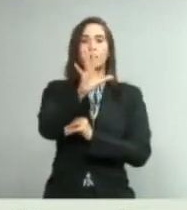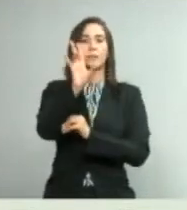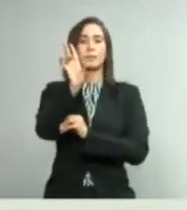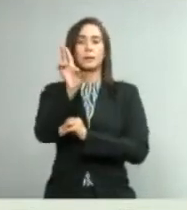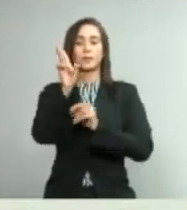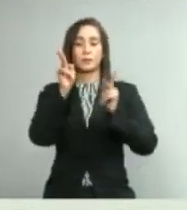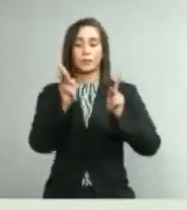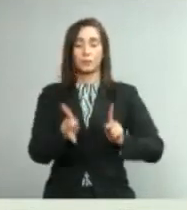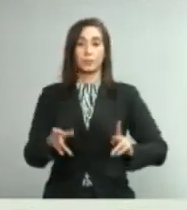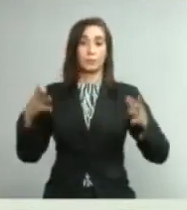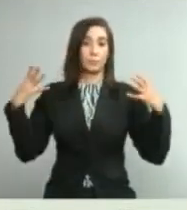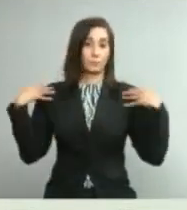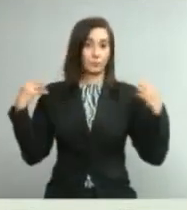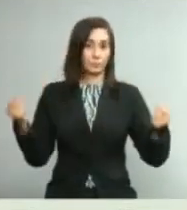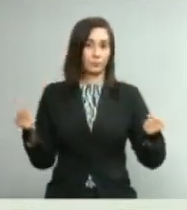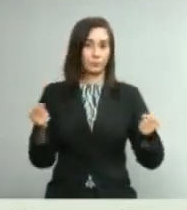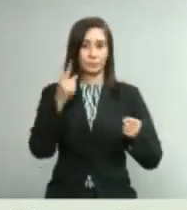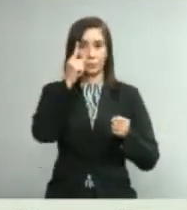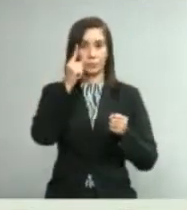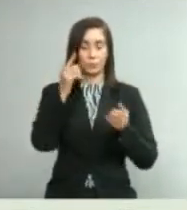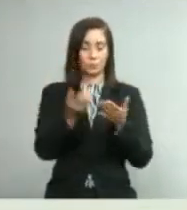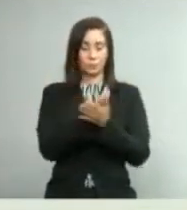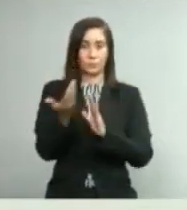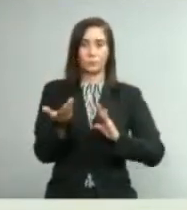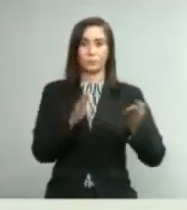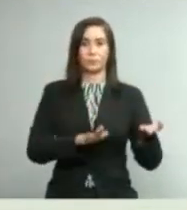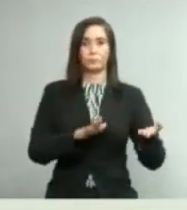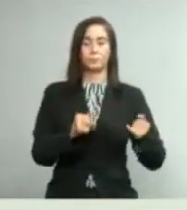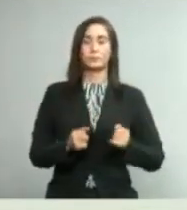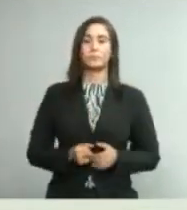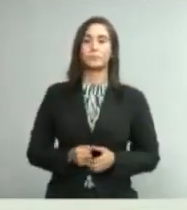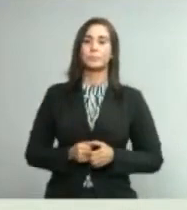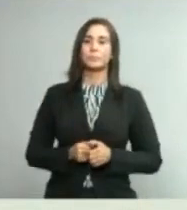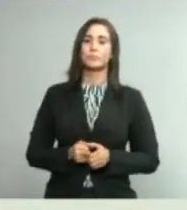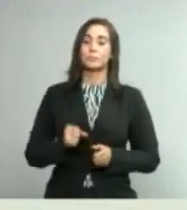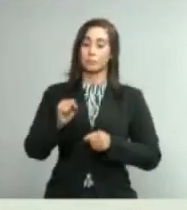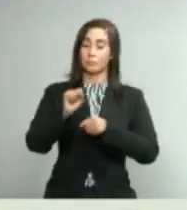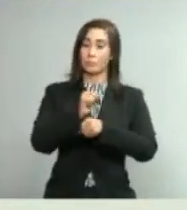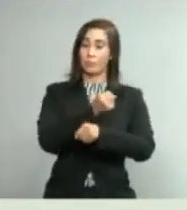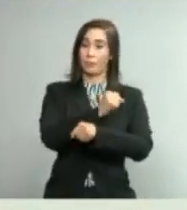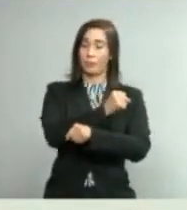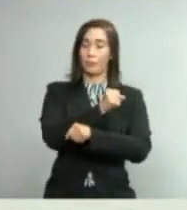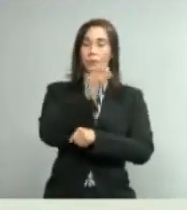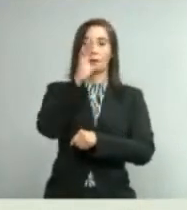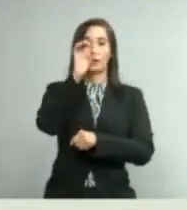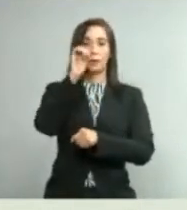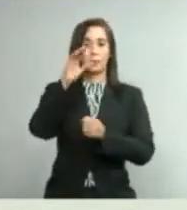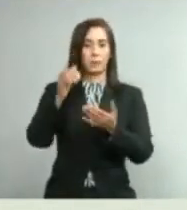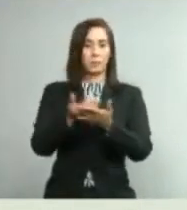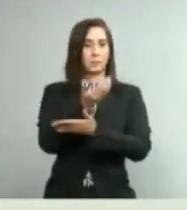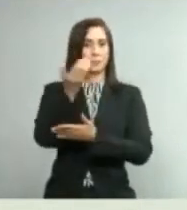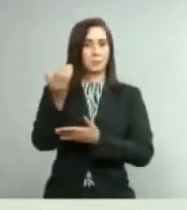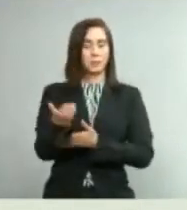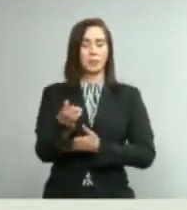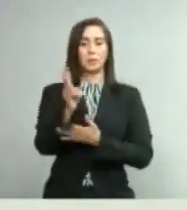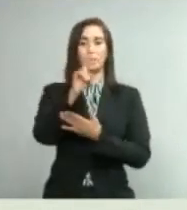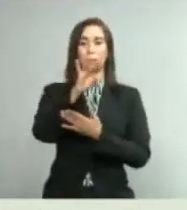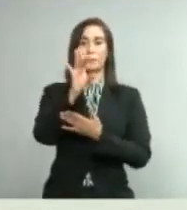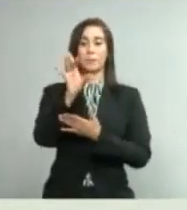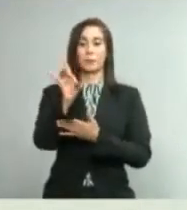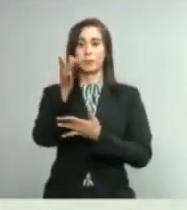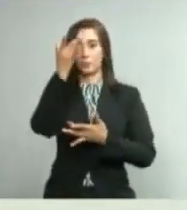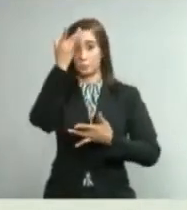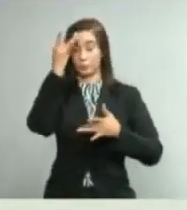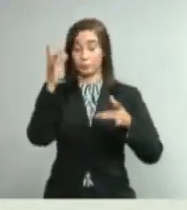recuperados, un fallecimiento. Samaná, cero casos nuevos, samaná,